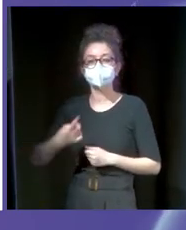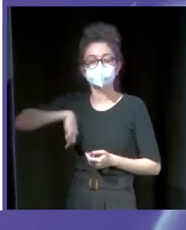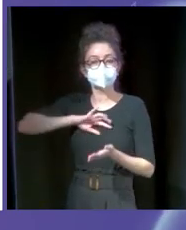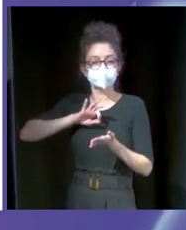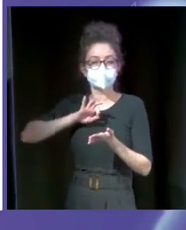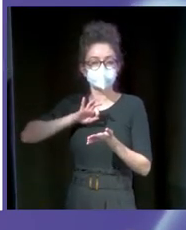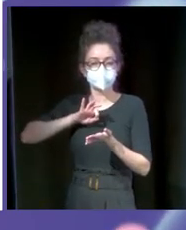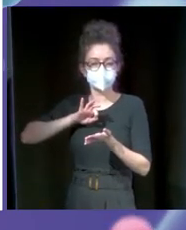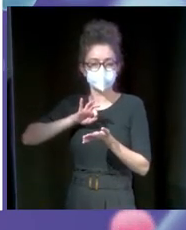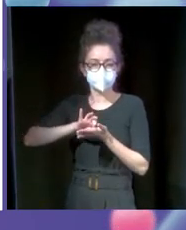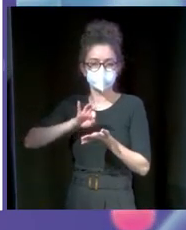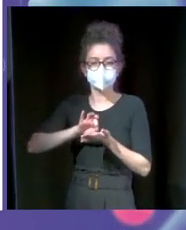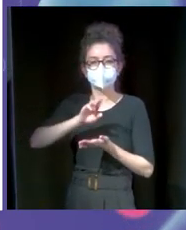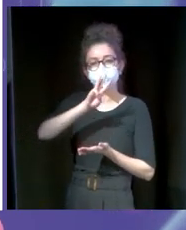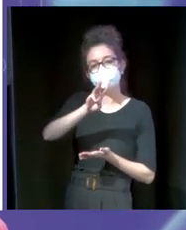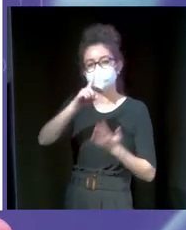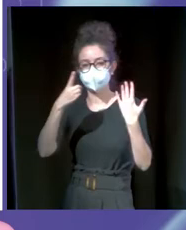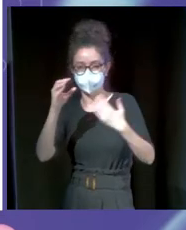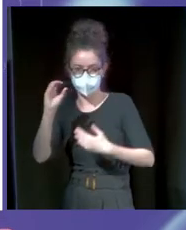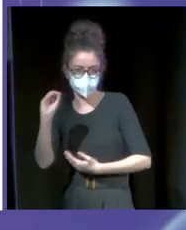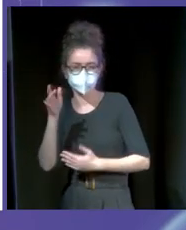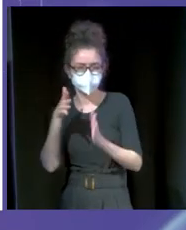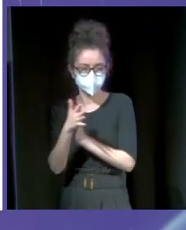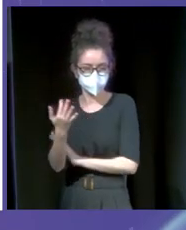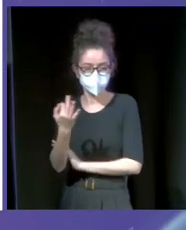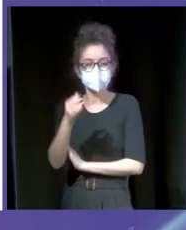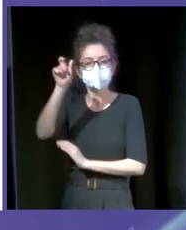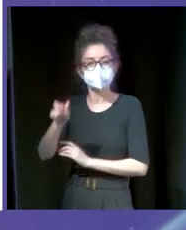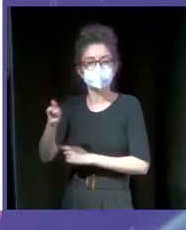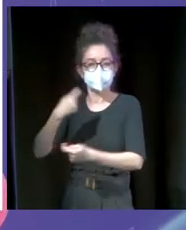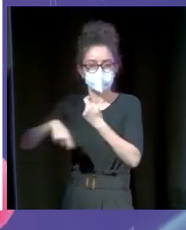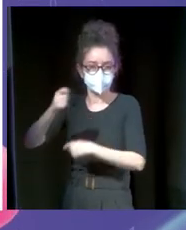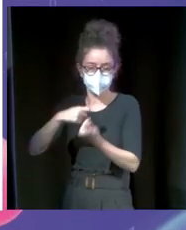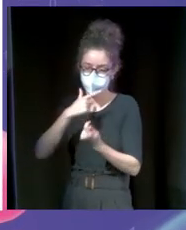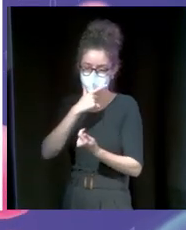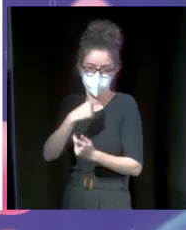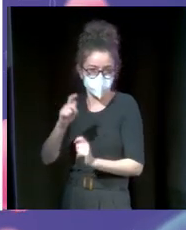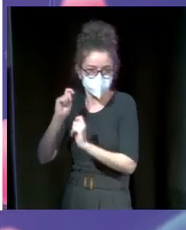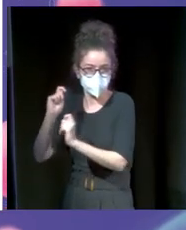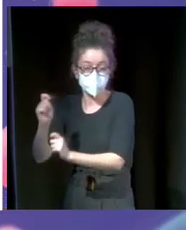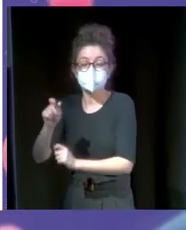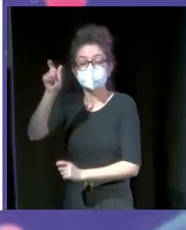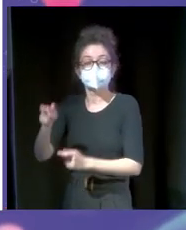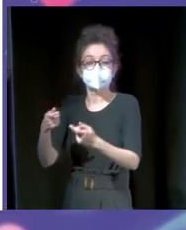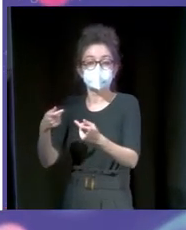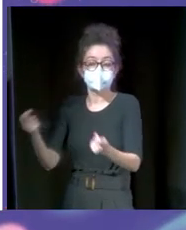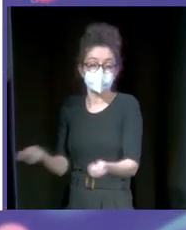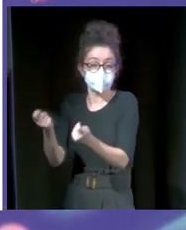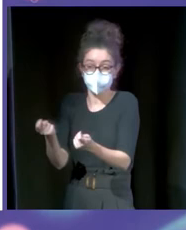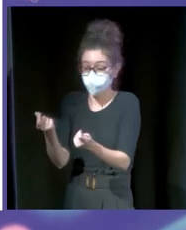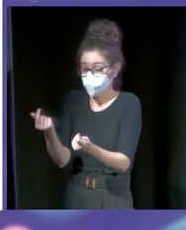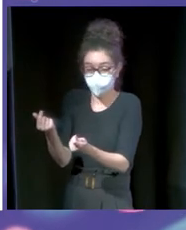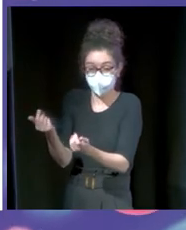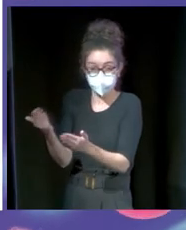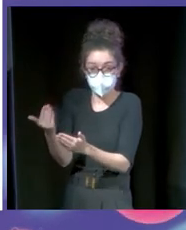360. Ese servicio 360 implica que al promotor se lo ponemos sencillo. Evidentemente, hay veces que el promotor no tiene recursos, pues nosotros